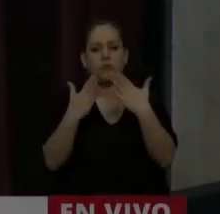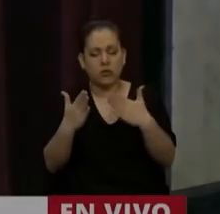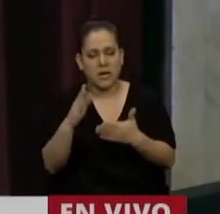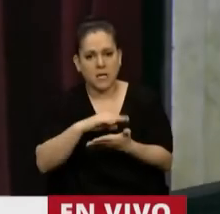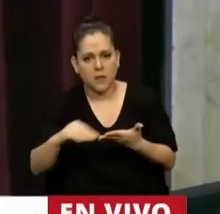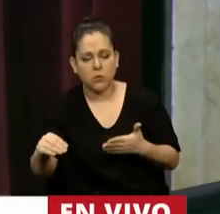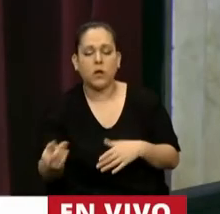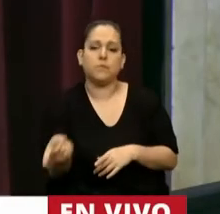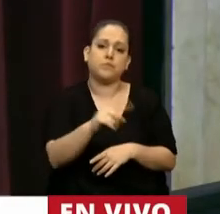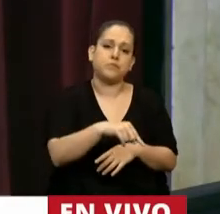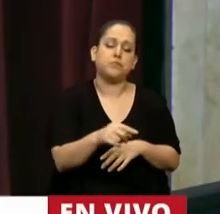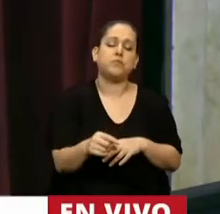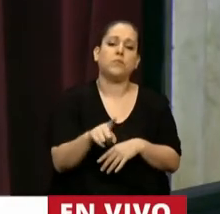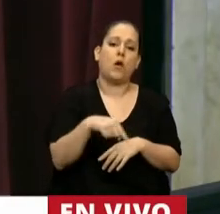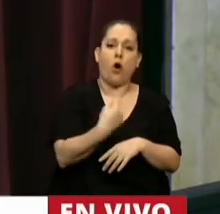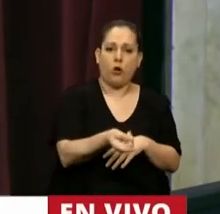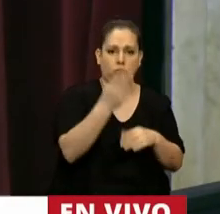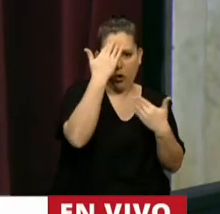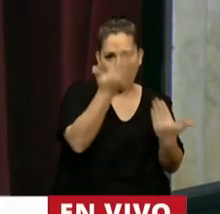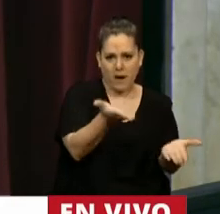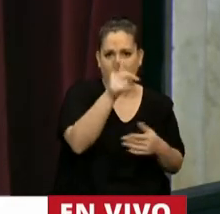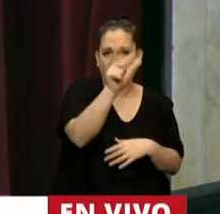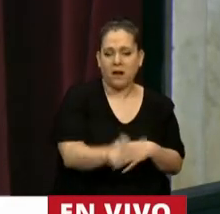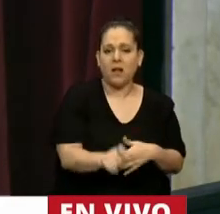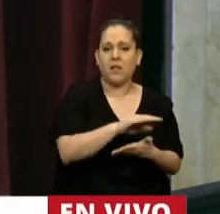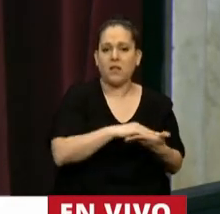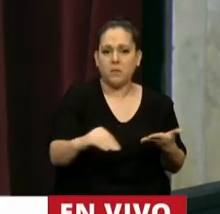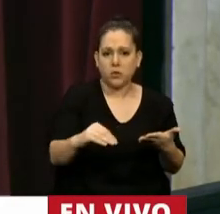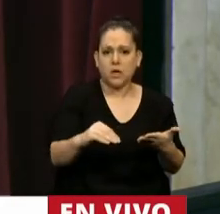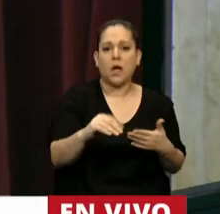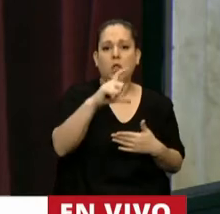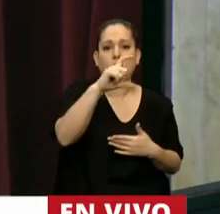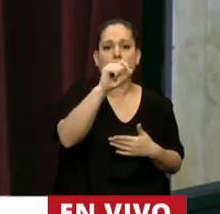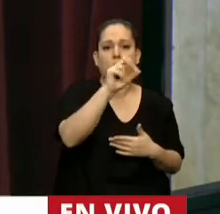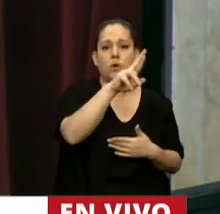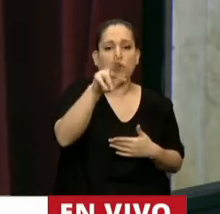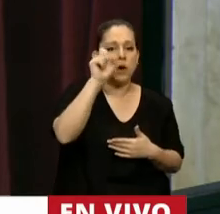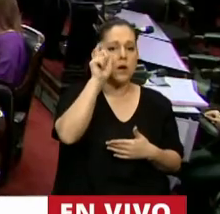Para realizar otro homenaje tiene la palabra el diputado Jorge Walter Correa.